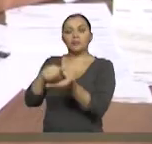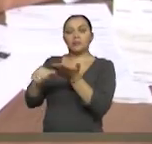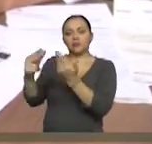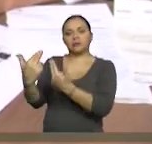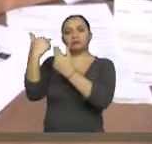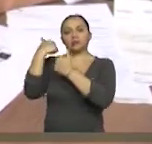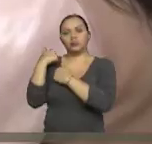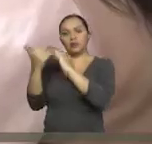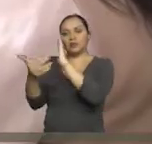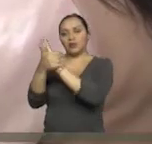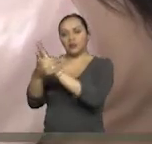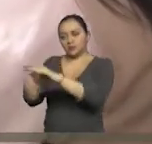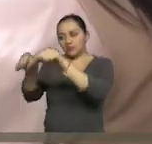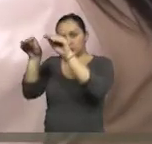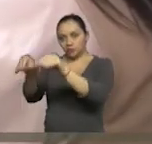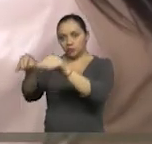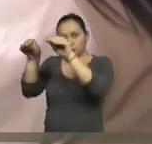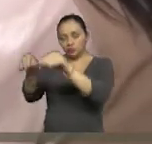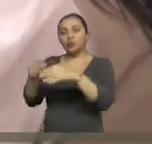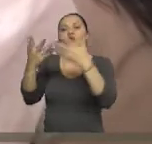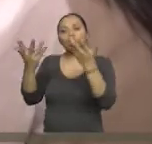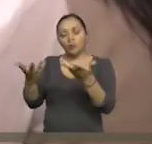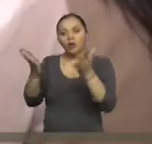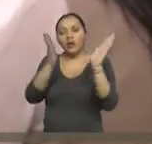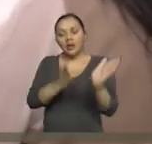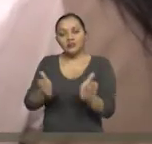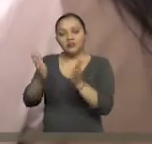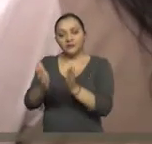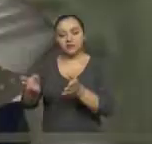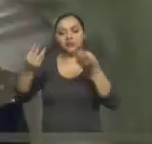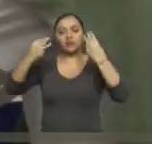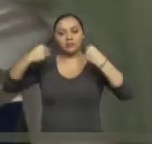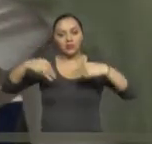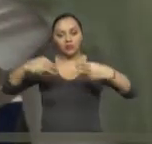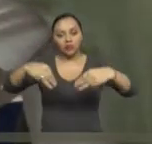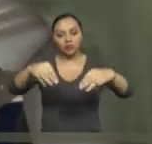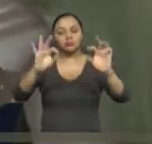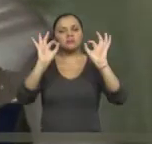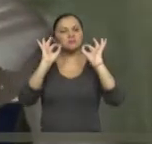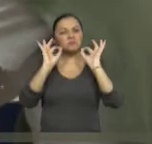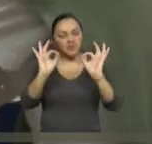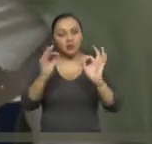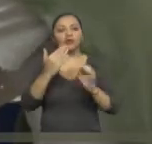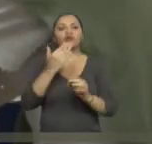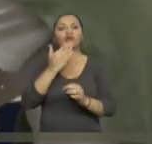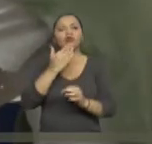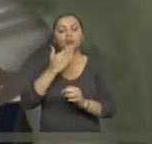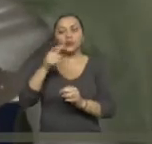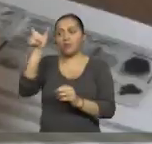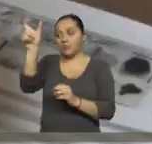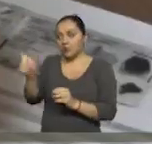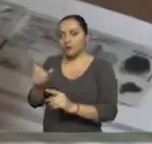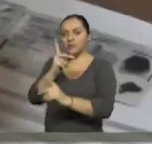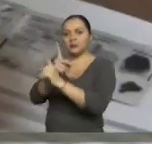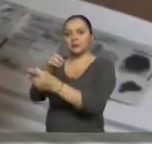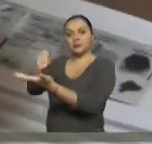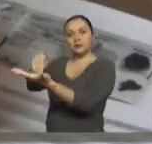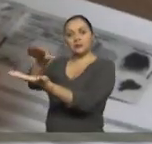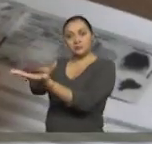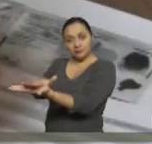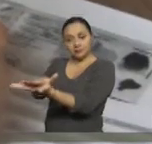clasificación, valoración y métodos para la calificación de la condición de discapacidad.